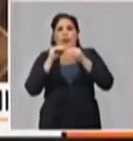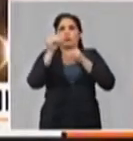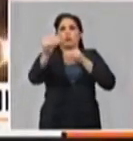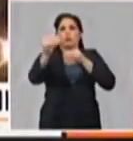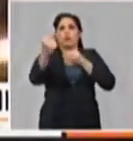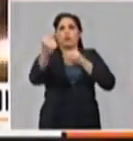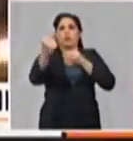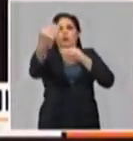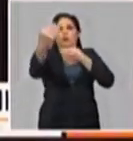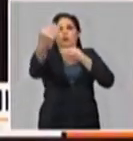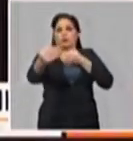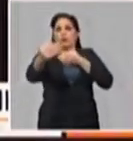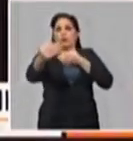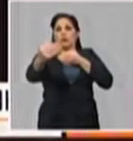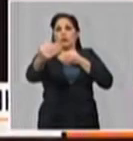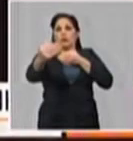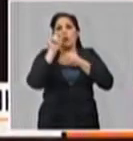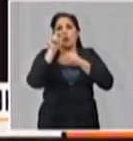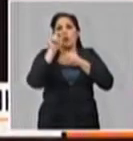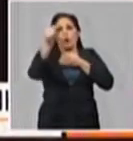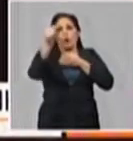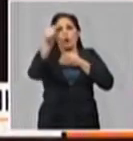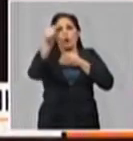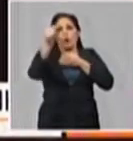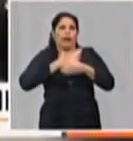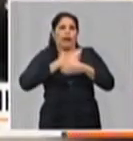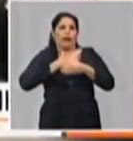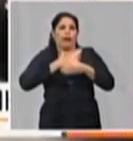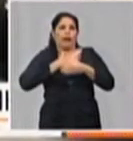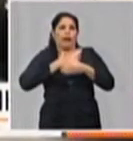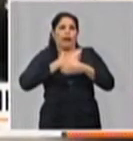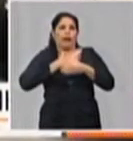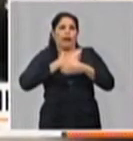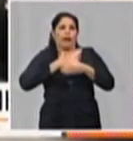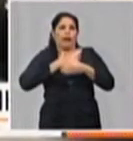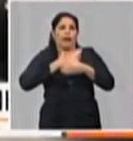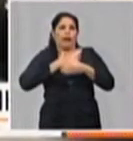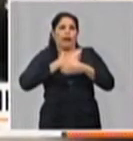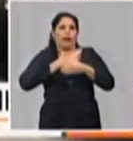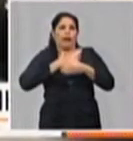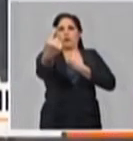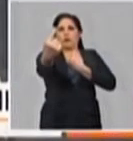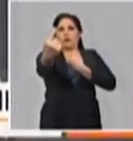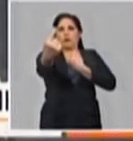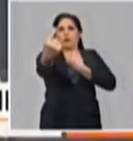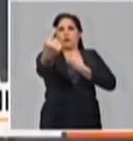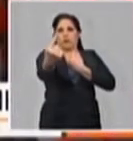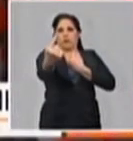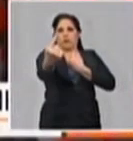de una persona que pueda tener síntomas de esta enfermedad.